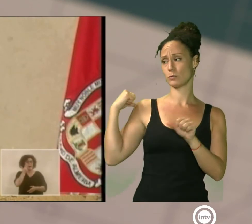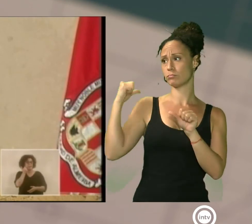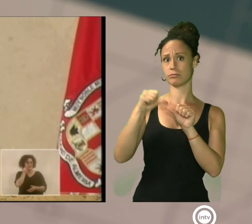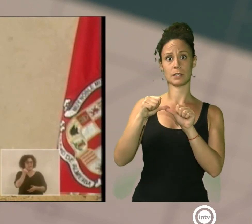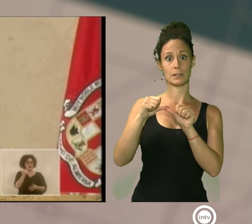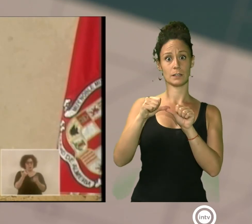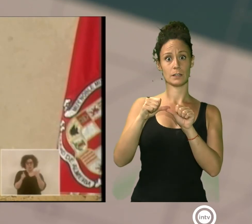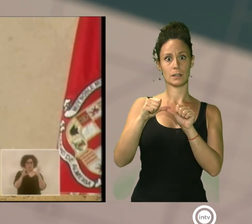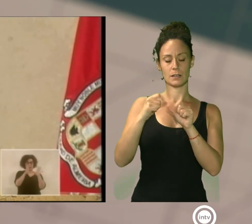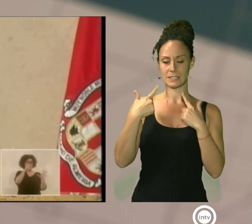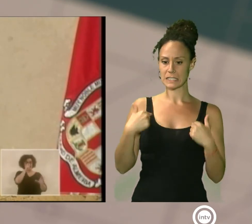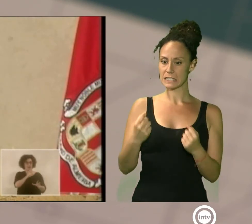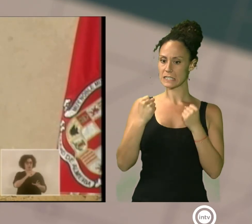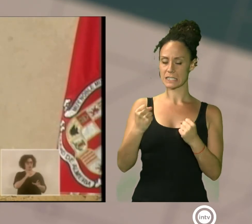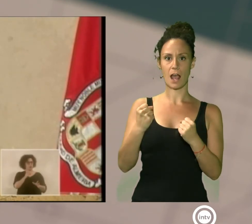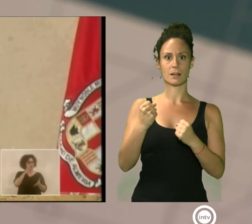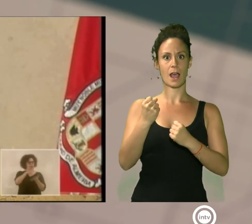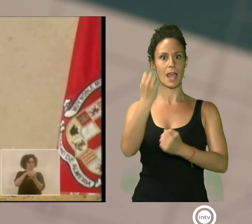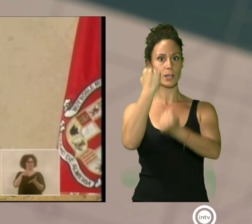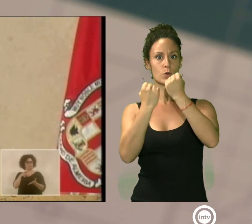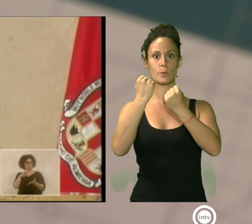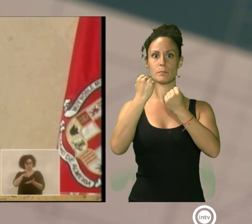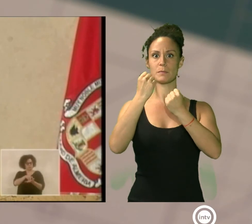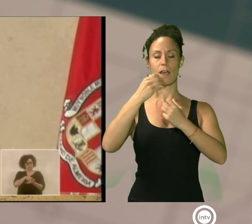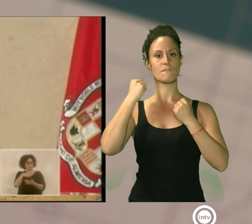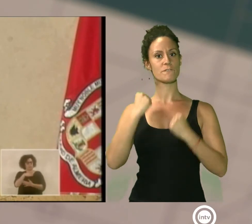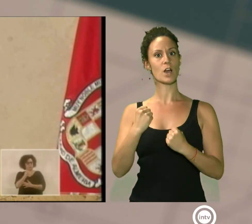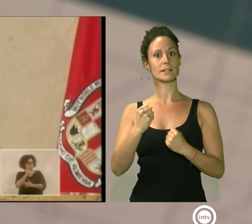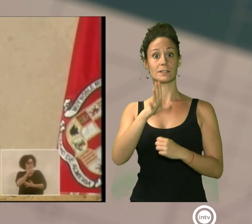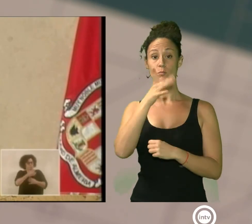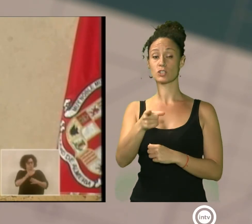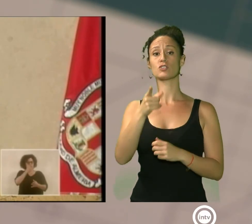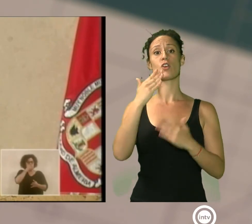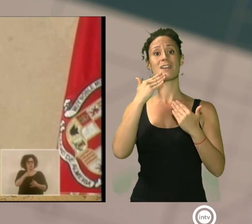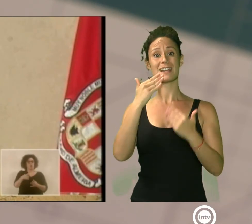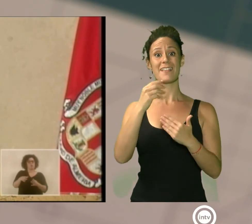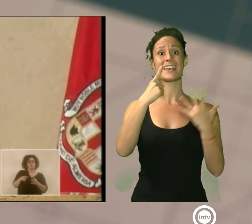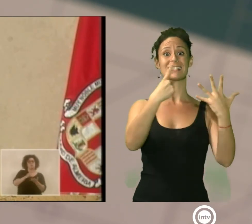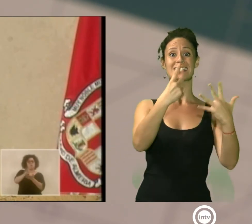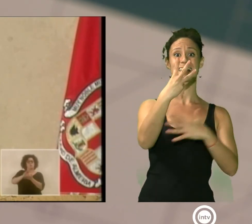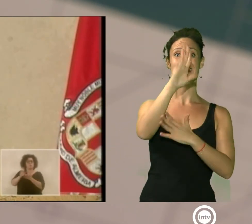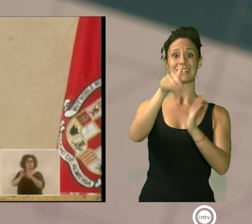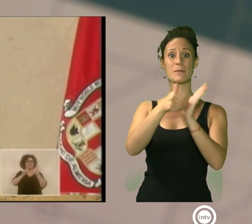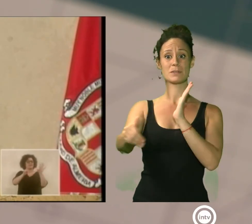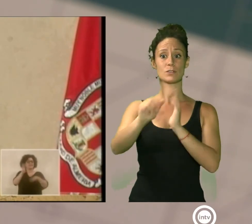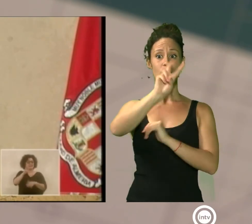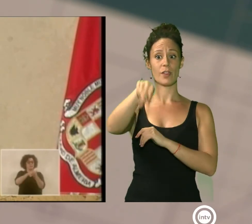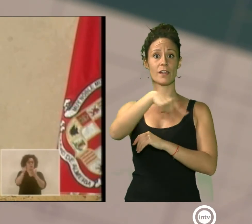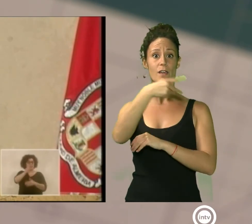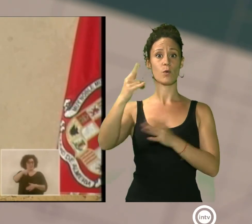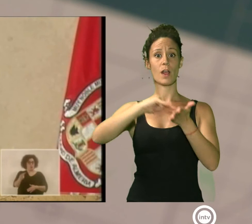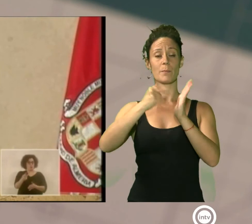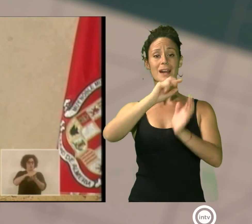entidad saneada, solvente económicamente, hemos podido movilizar 63 millones de euros en el Plan Reactiva 20